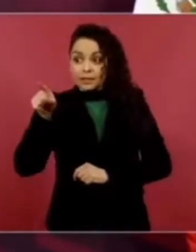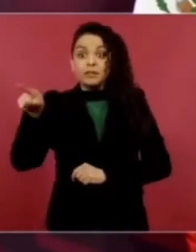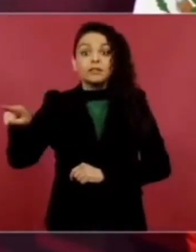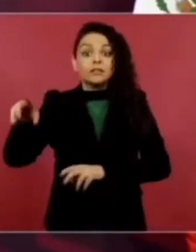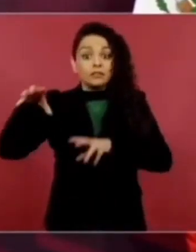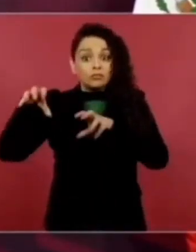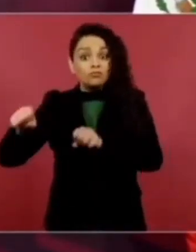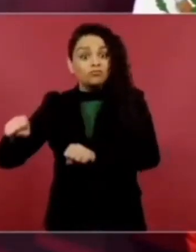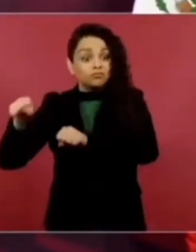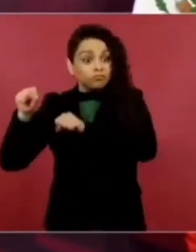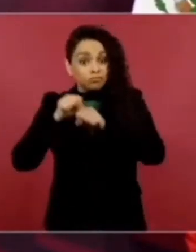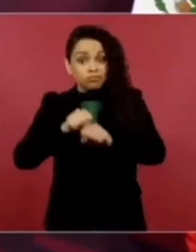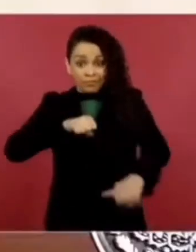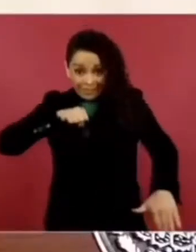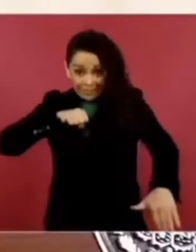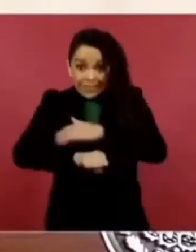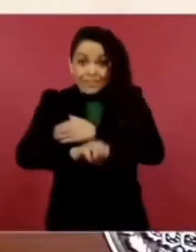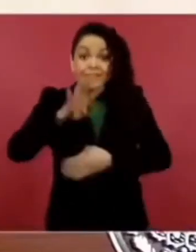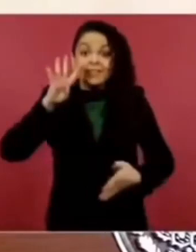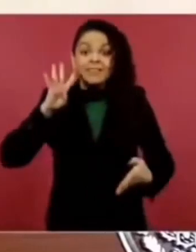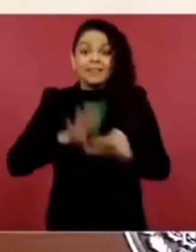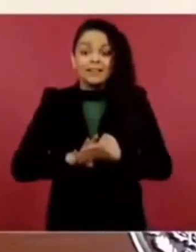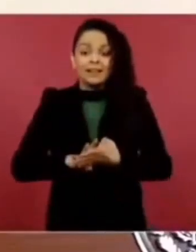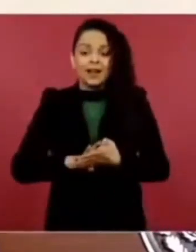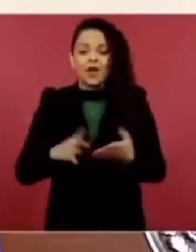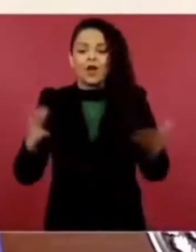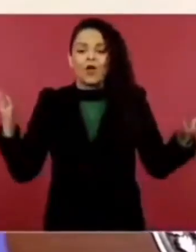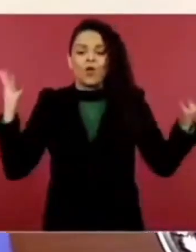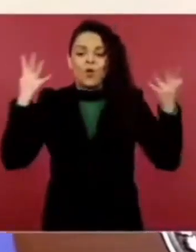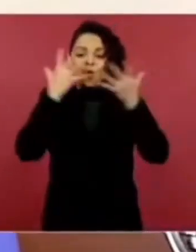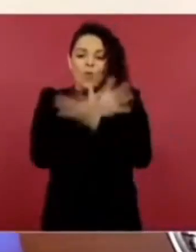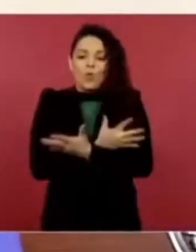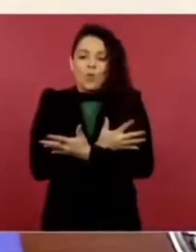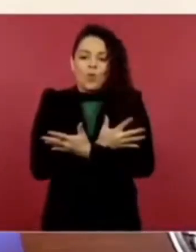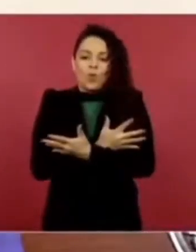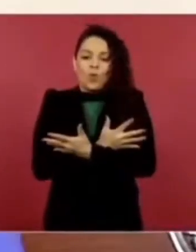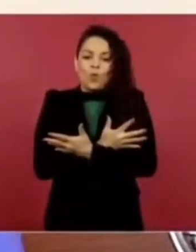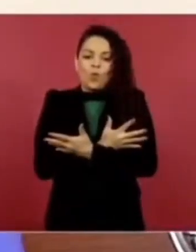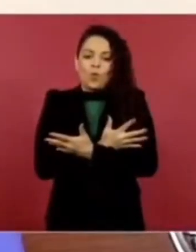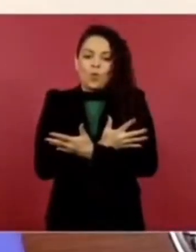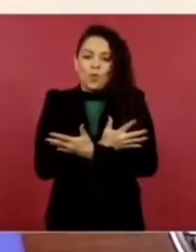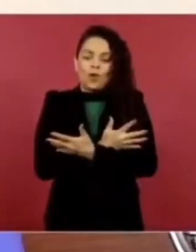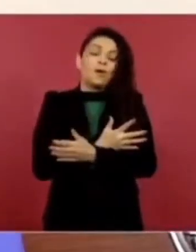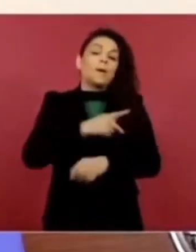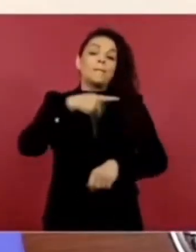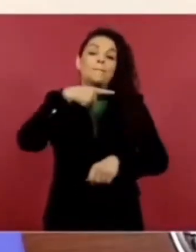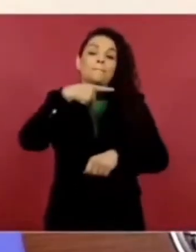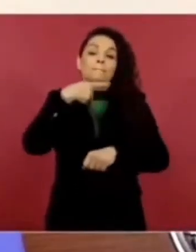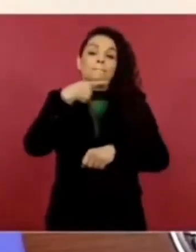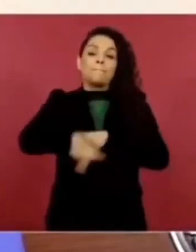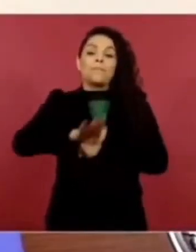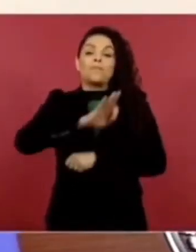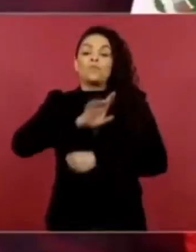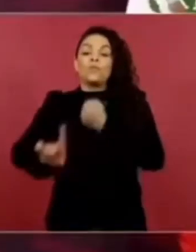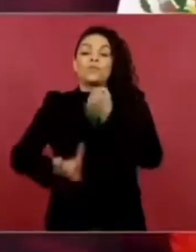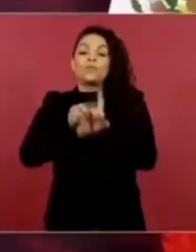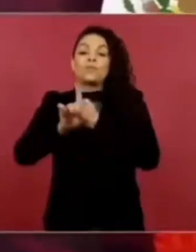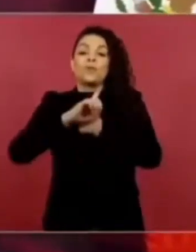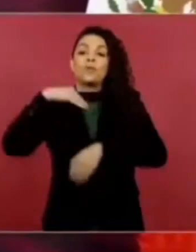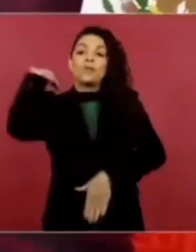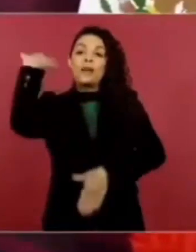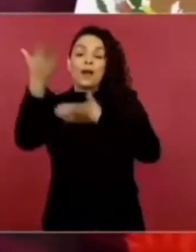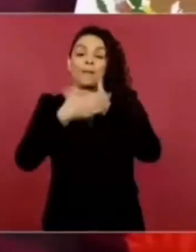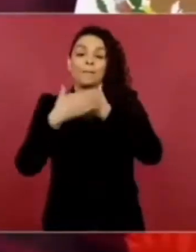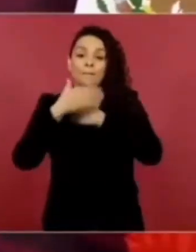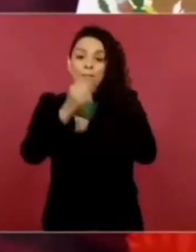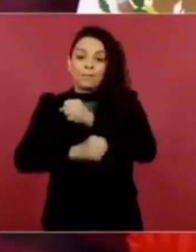pues entonces les va a perjudicar en la elección fíjense hasta dónde del